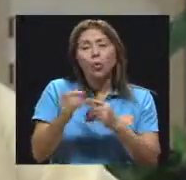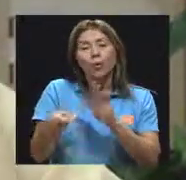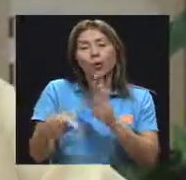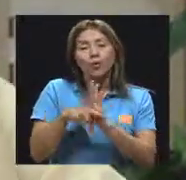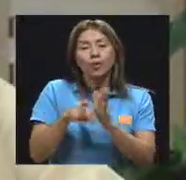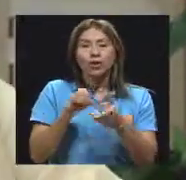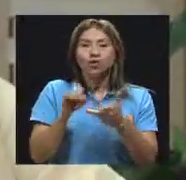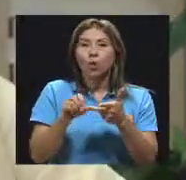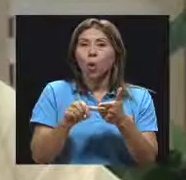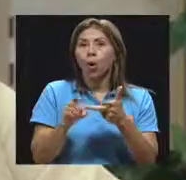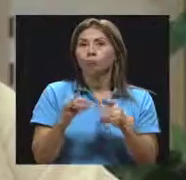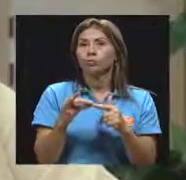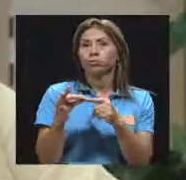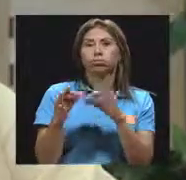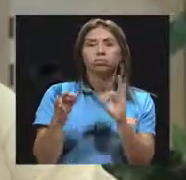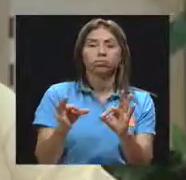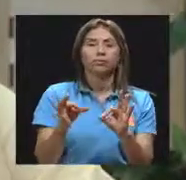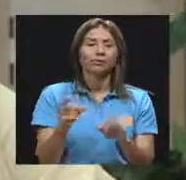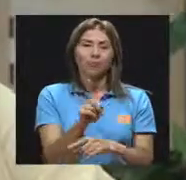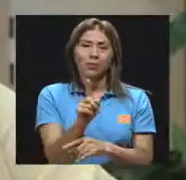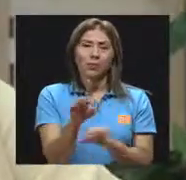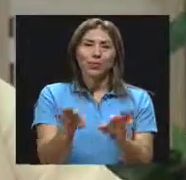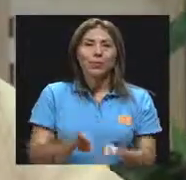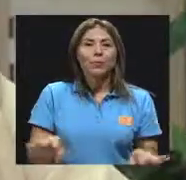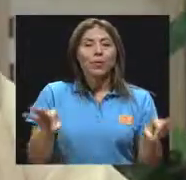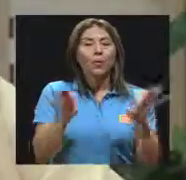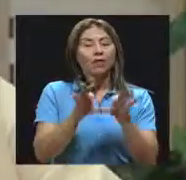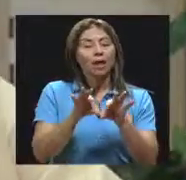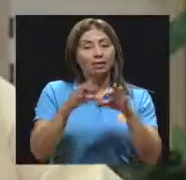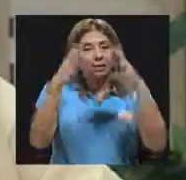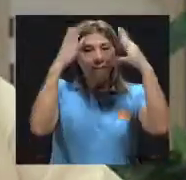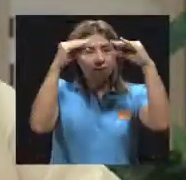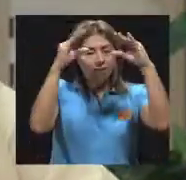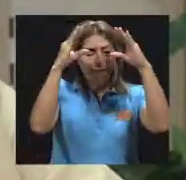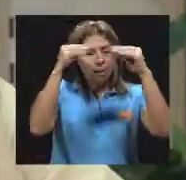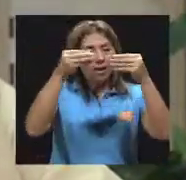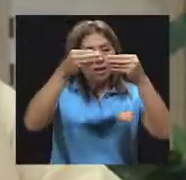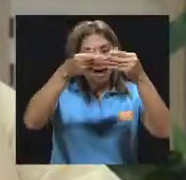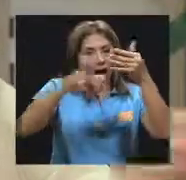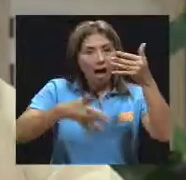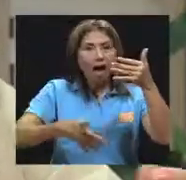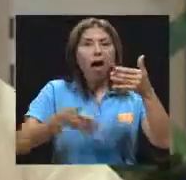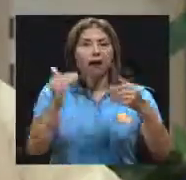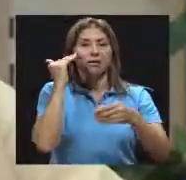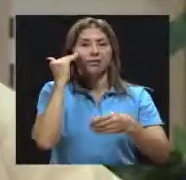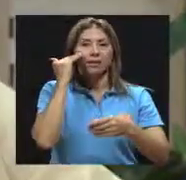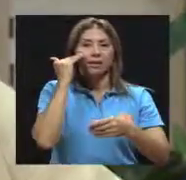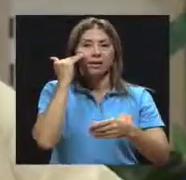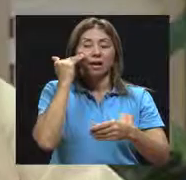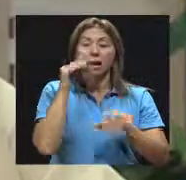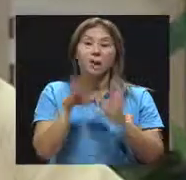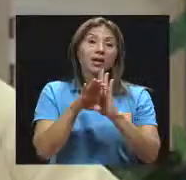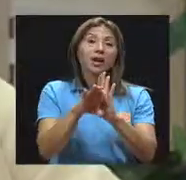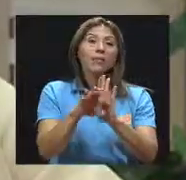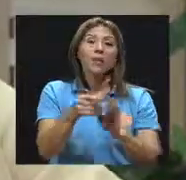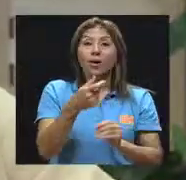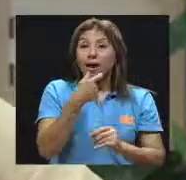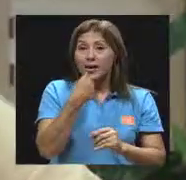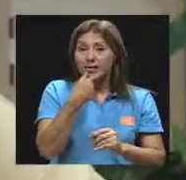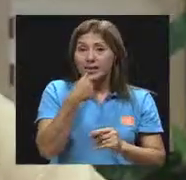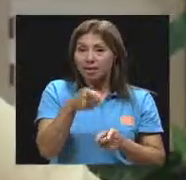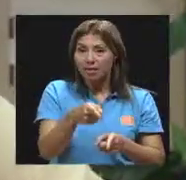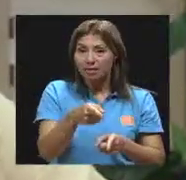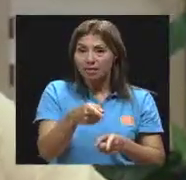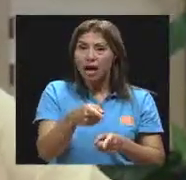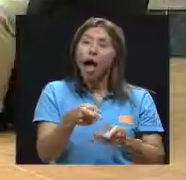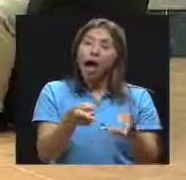Lo importante es conocer y es informarse para poder determinar de, bueno, si son galletas, con cuánta periodicidad le